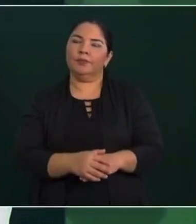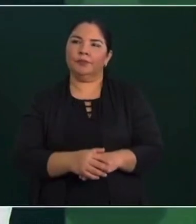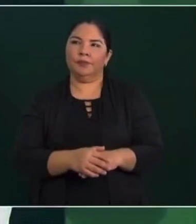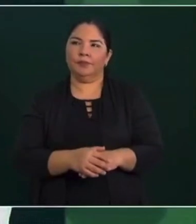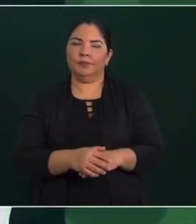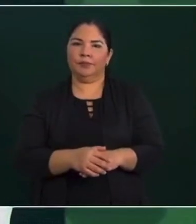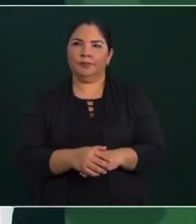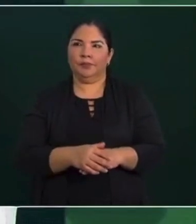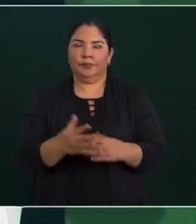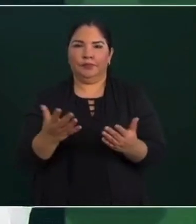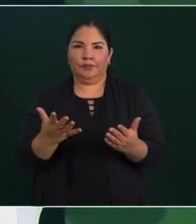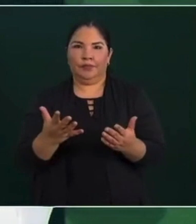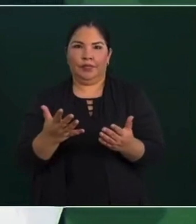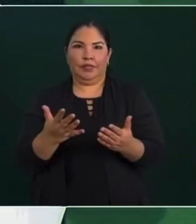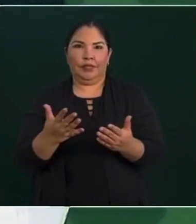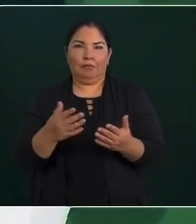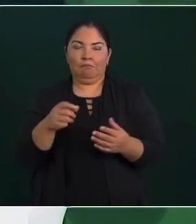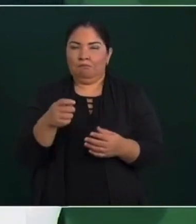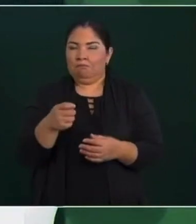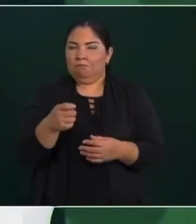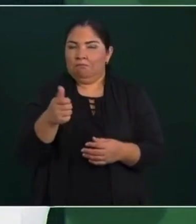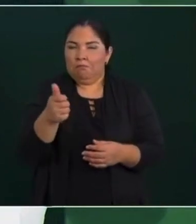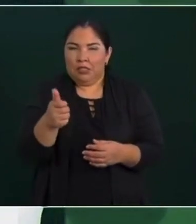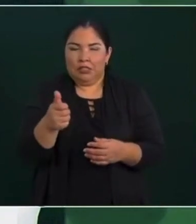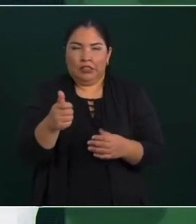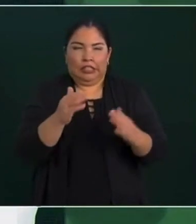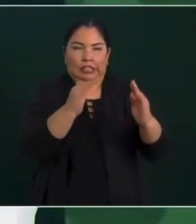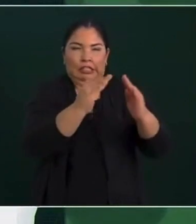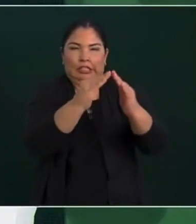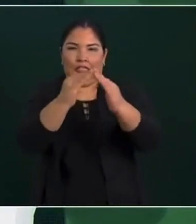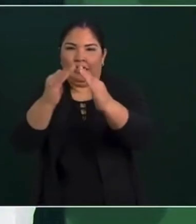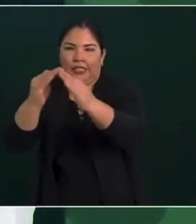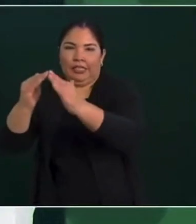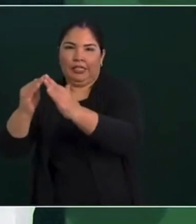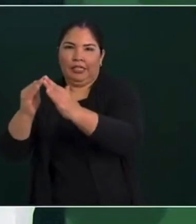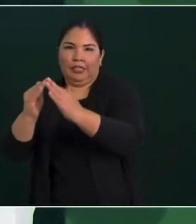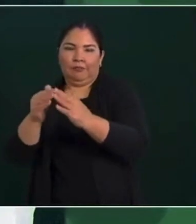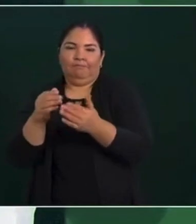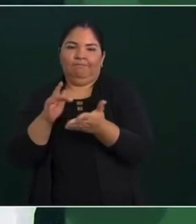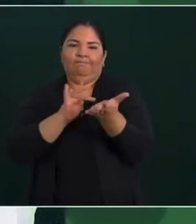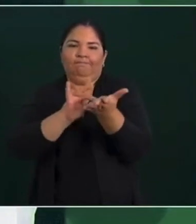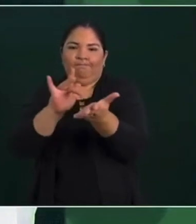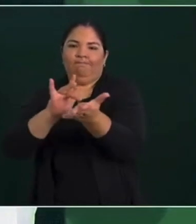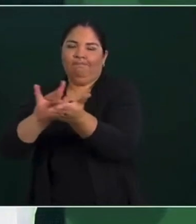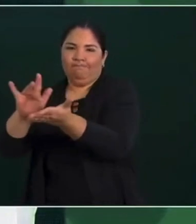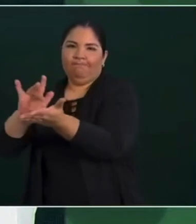Es decir, casi en todos los hogares llega un apoyo.